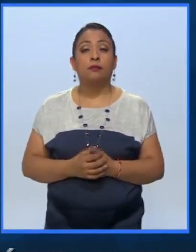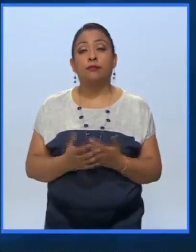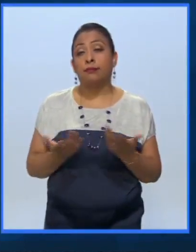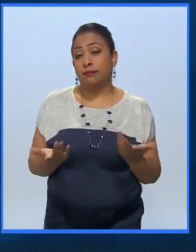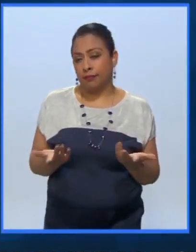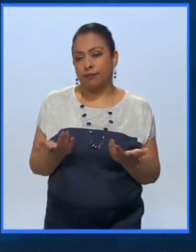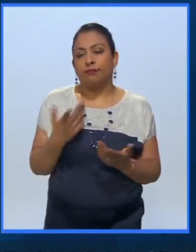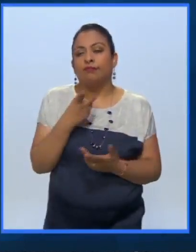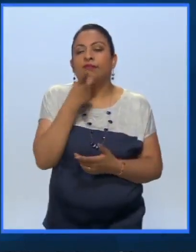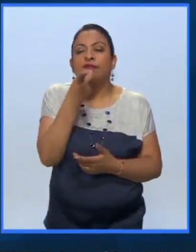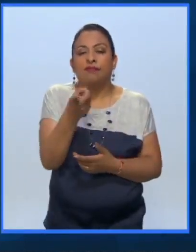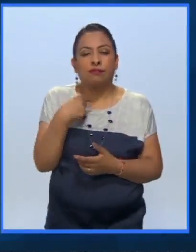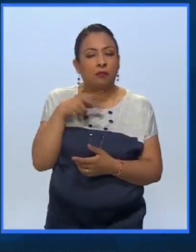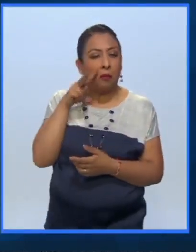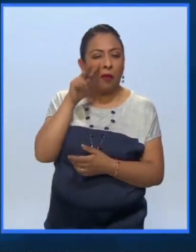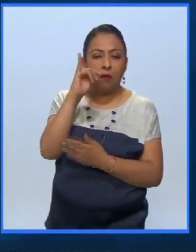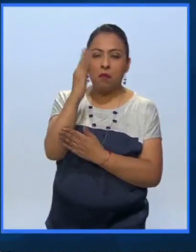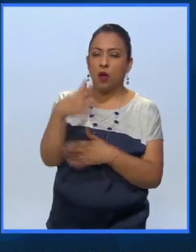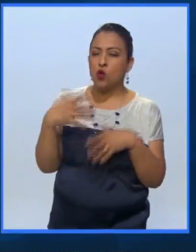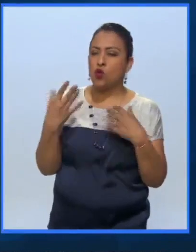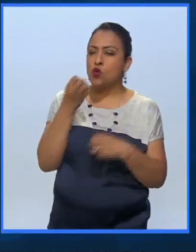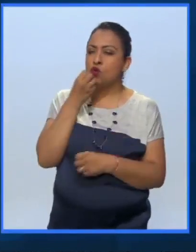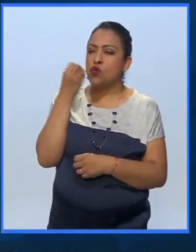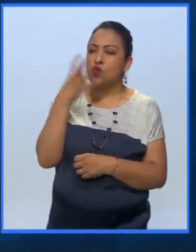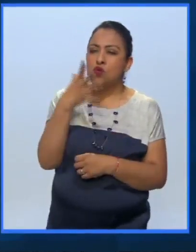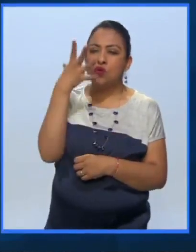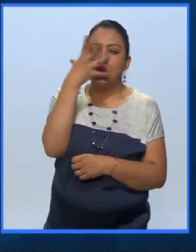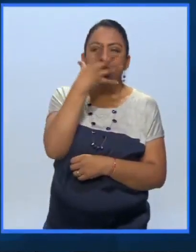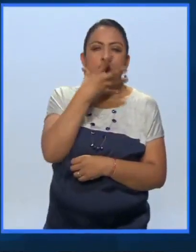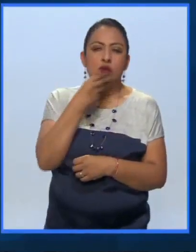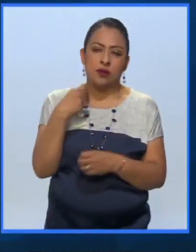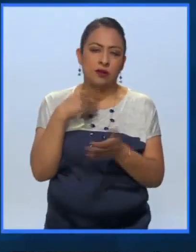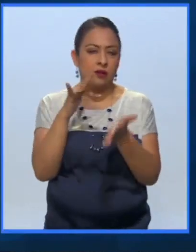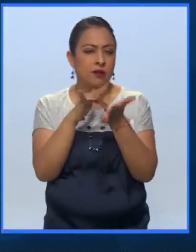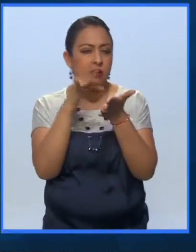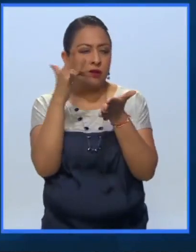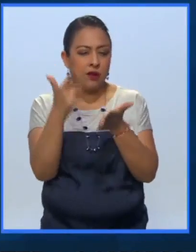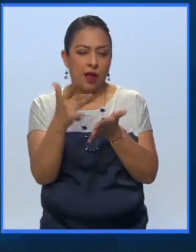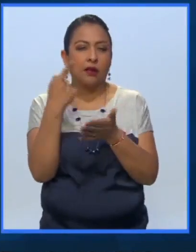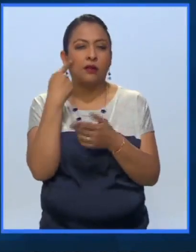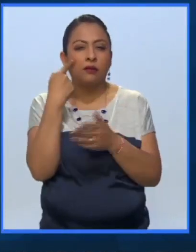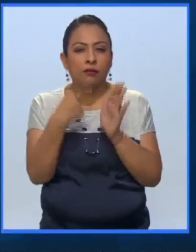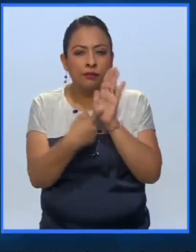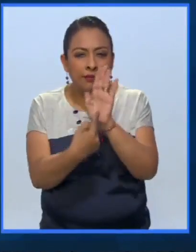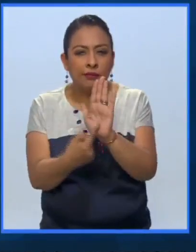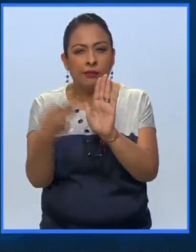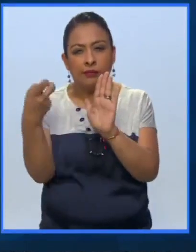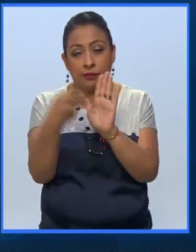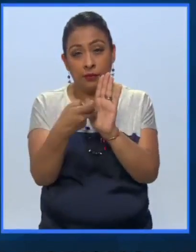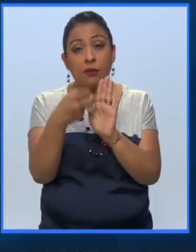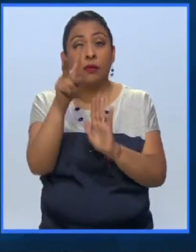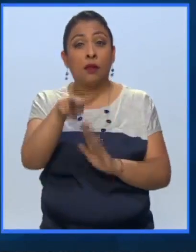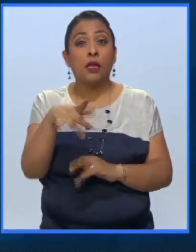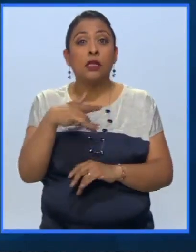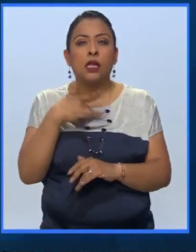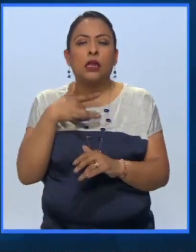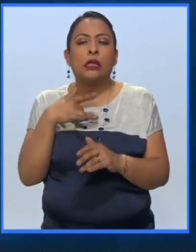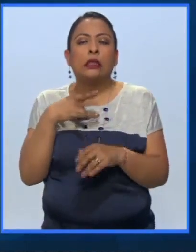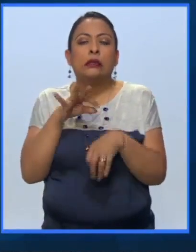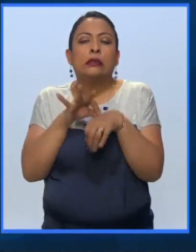Bueno, ¿qué les decimos? Ya vieron imágenes extraordinarias. Muchas gracias, Francina, por traernos esto y sentir que casi, casi estuvimos